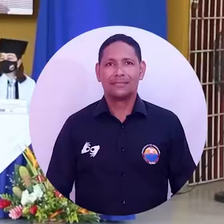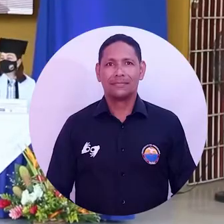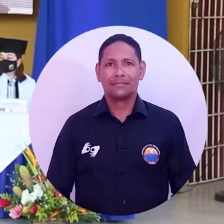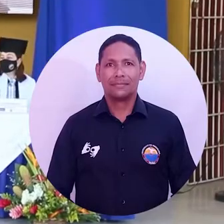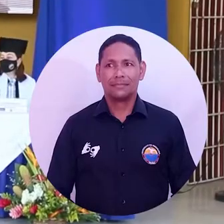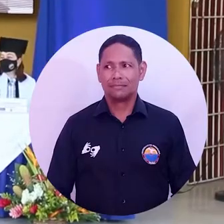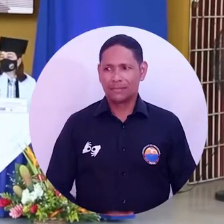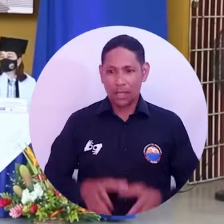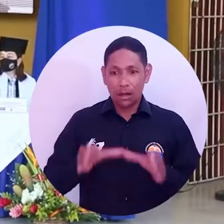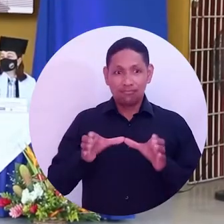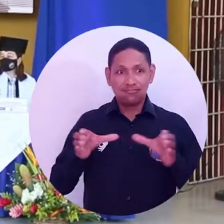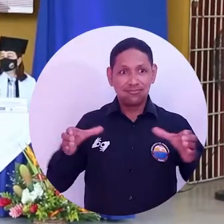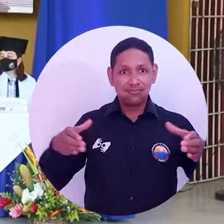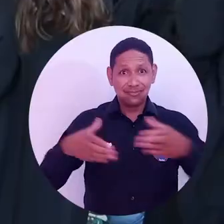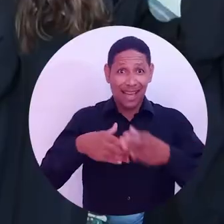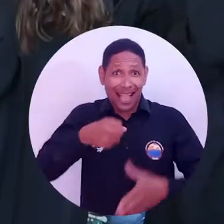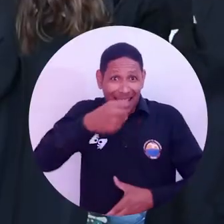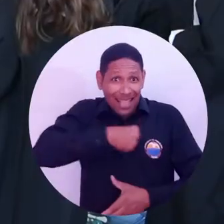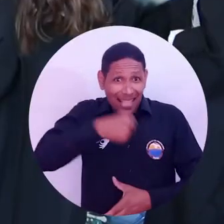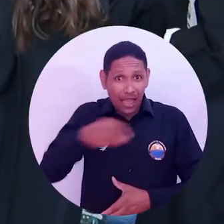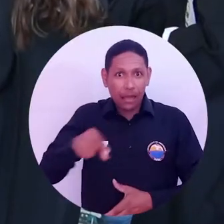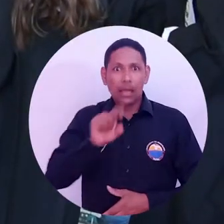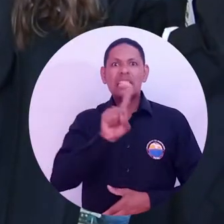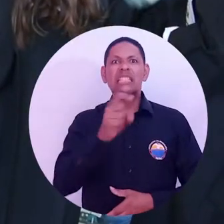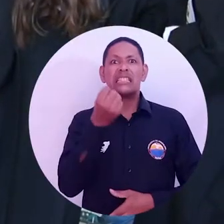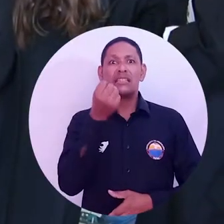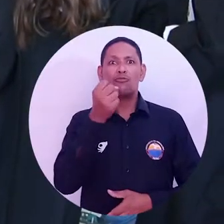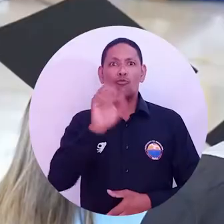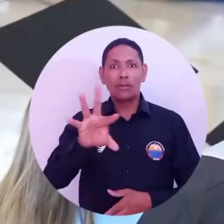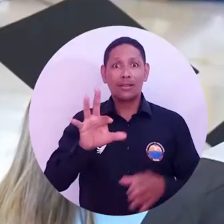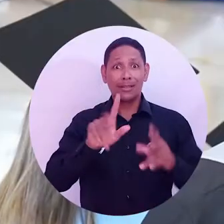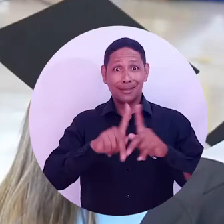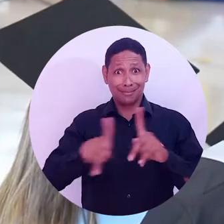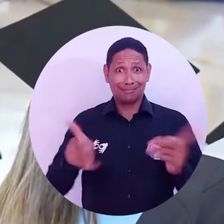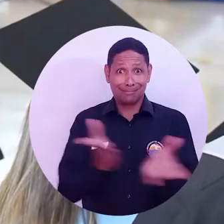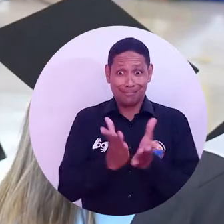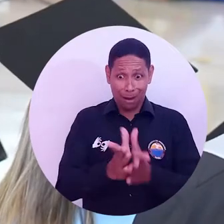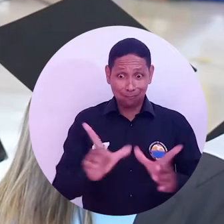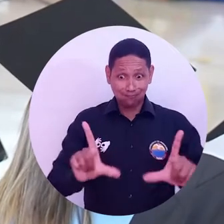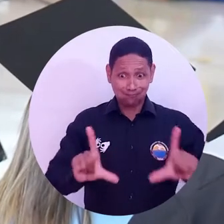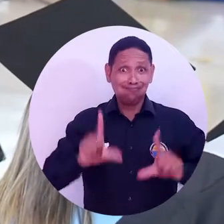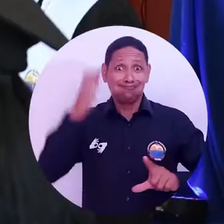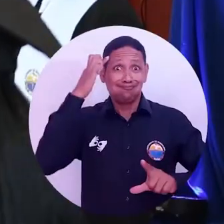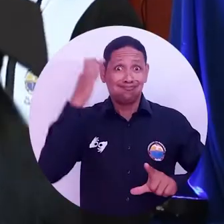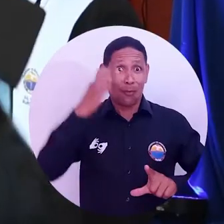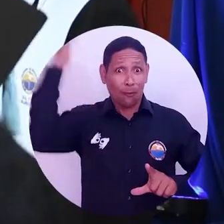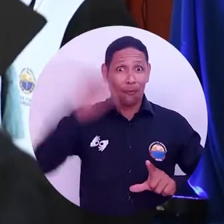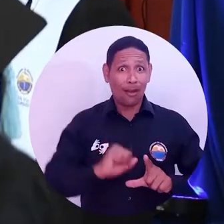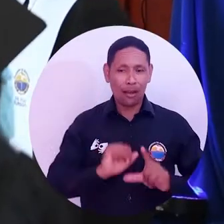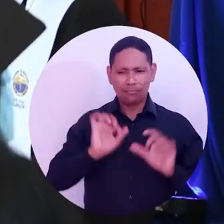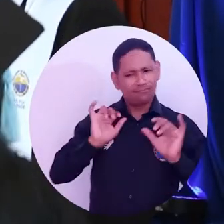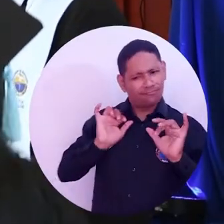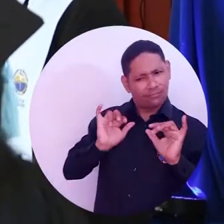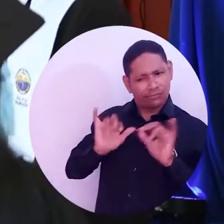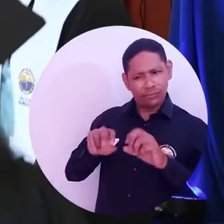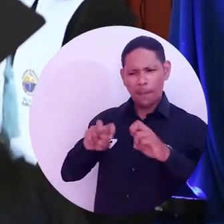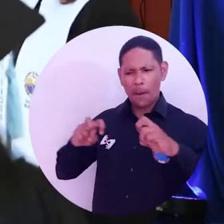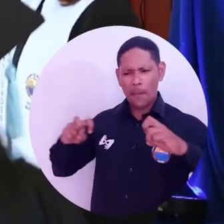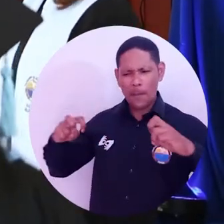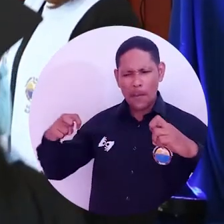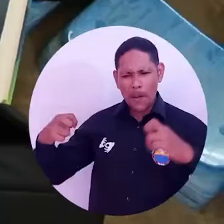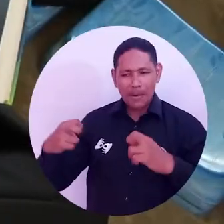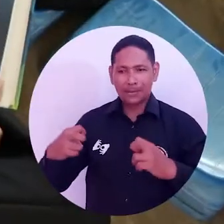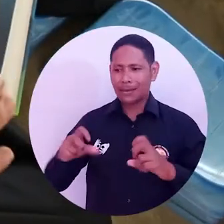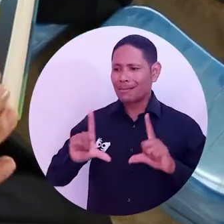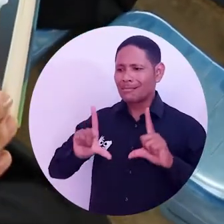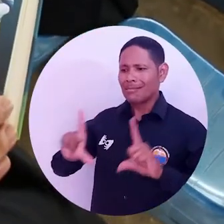El Hemiciclo Cultural Helado de Leche acogió a 114 profesionales de diferentes áreas del conocimiento que acudieron a la institución para